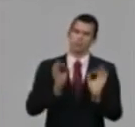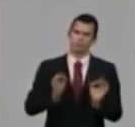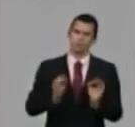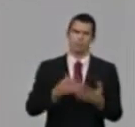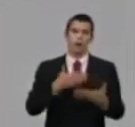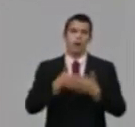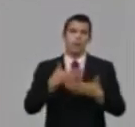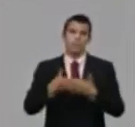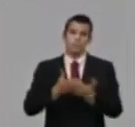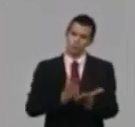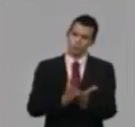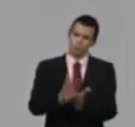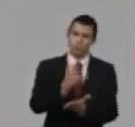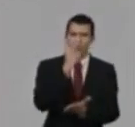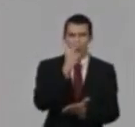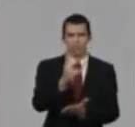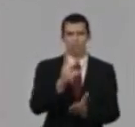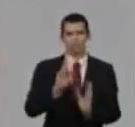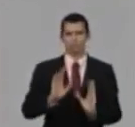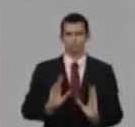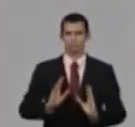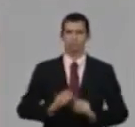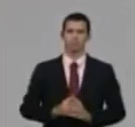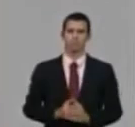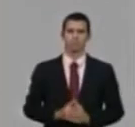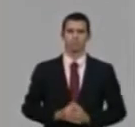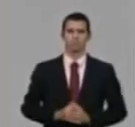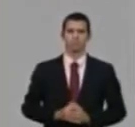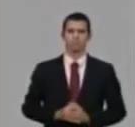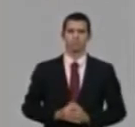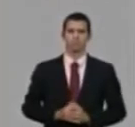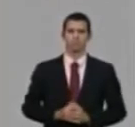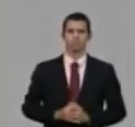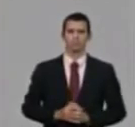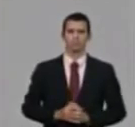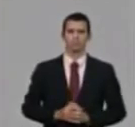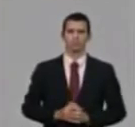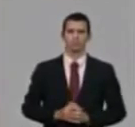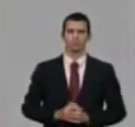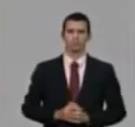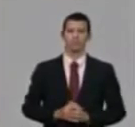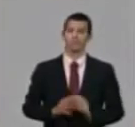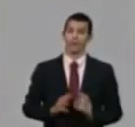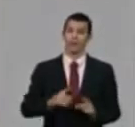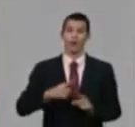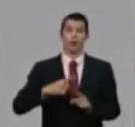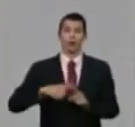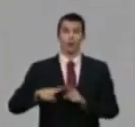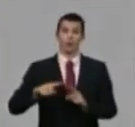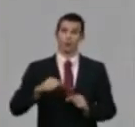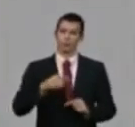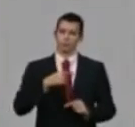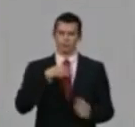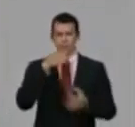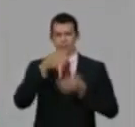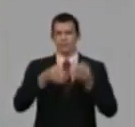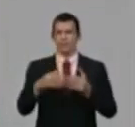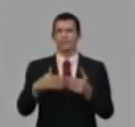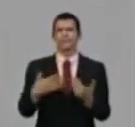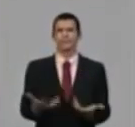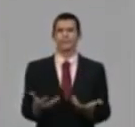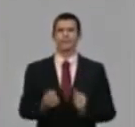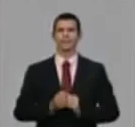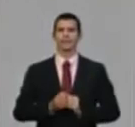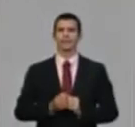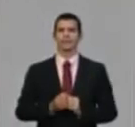personas. Y lo otro que quisiera decirte es que nosotros tenemos a las filiales del Instituto Nacional